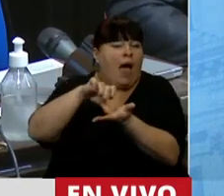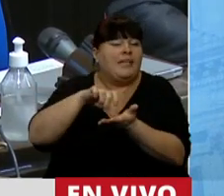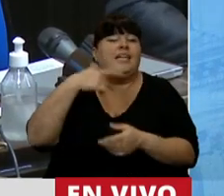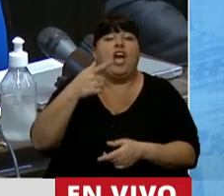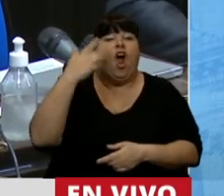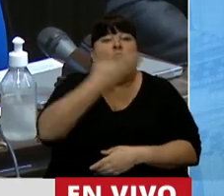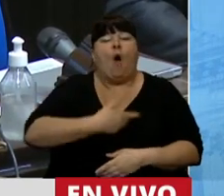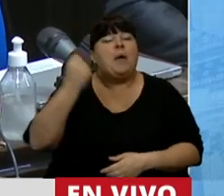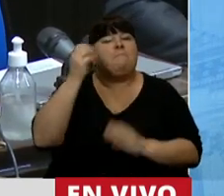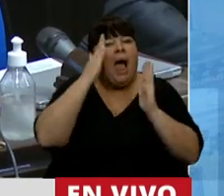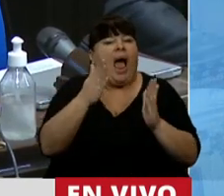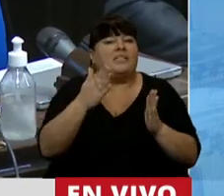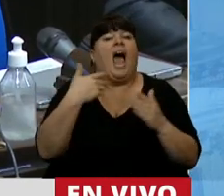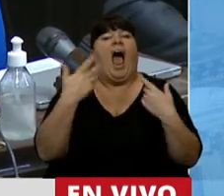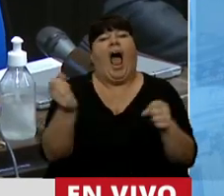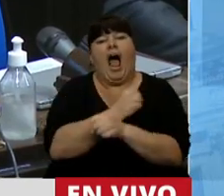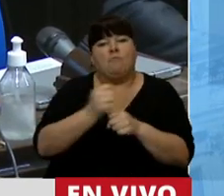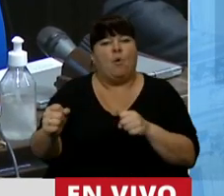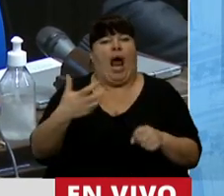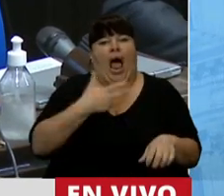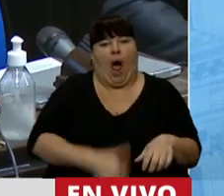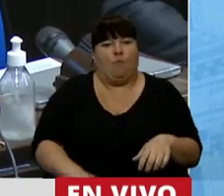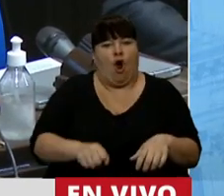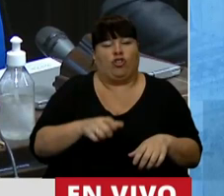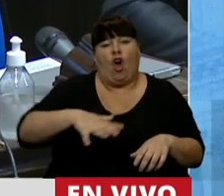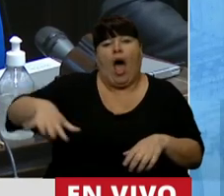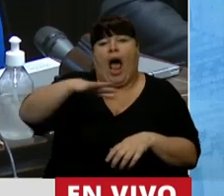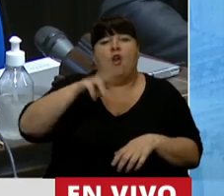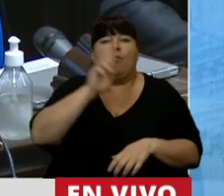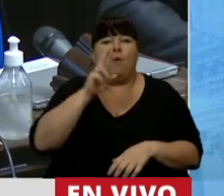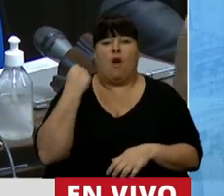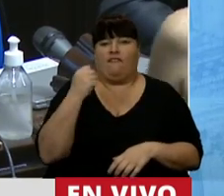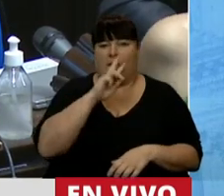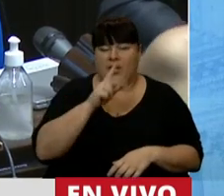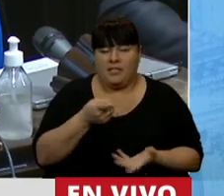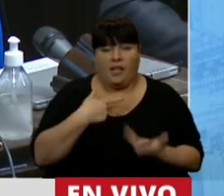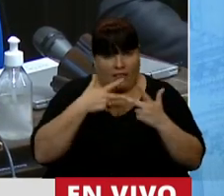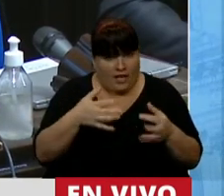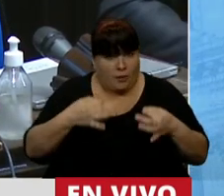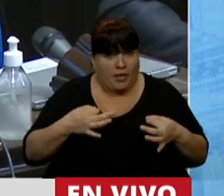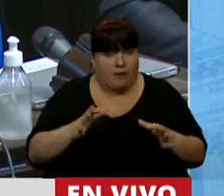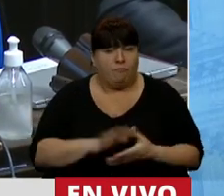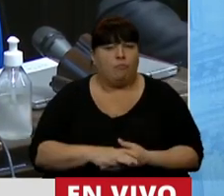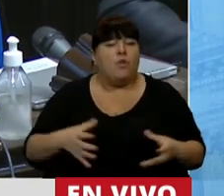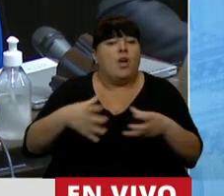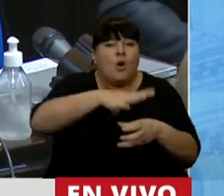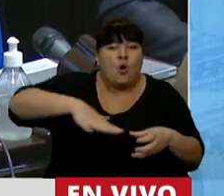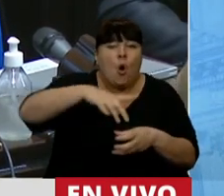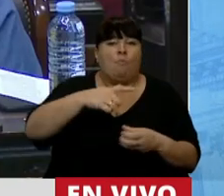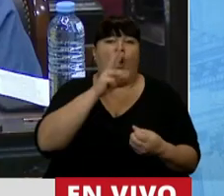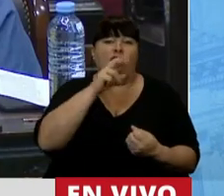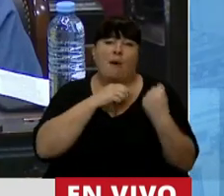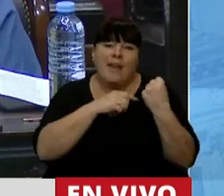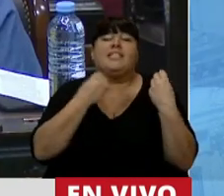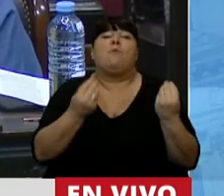gobierno es ofrecerles la legalización del aborto a los colectivos feministas. Y digo bien, a los colectivos feministas